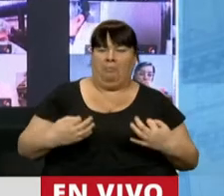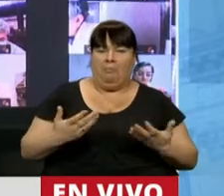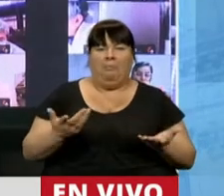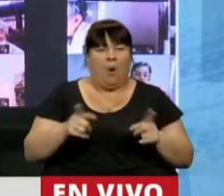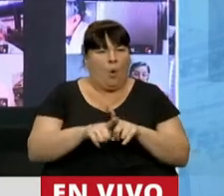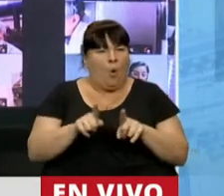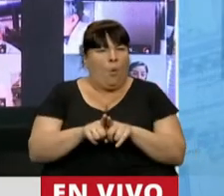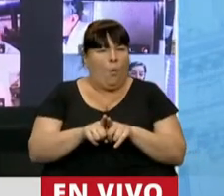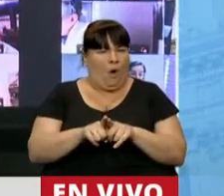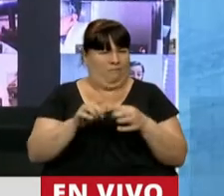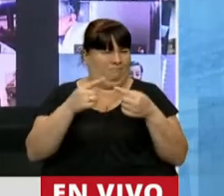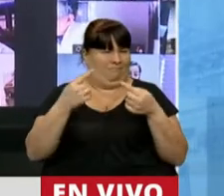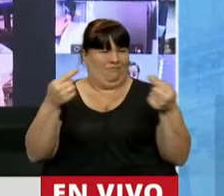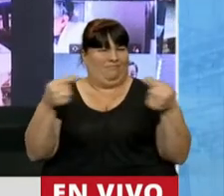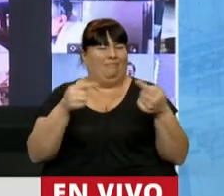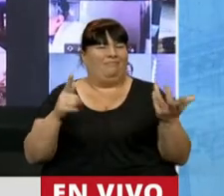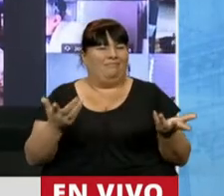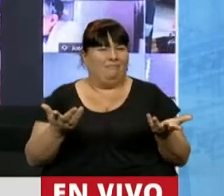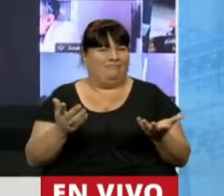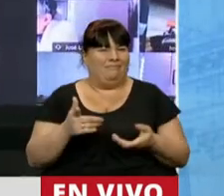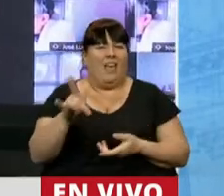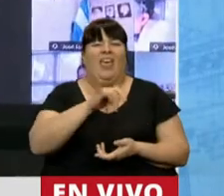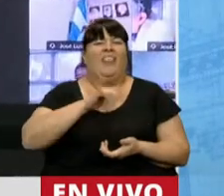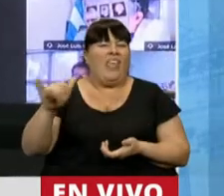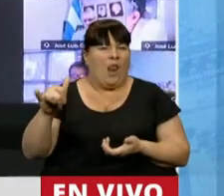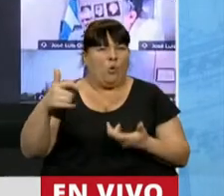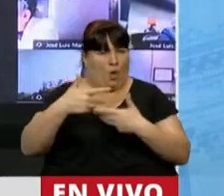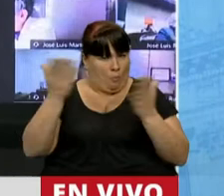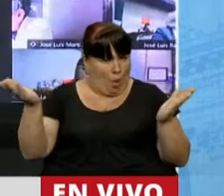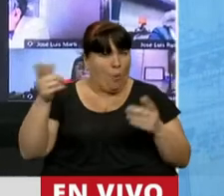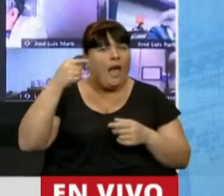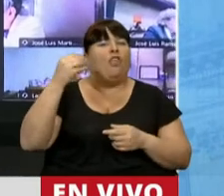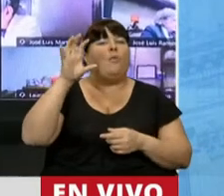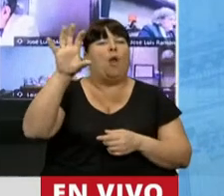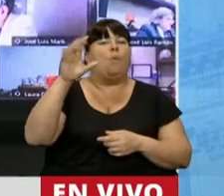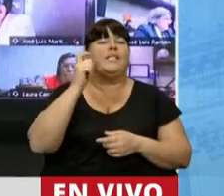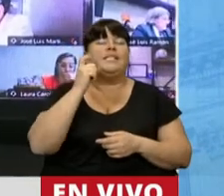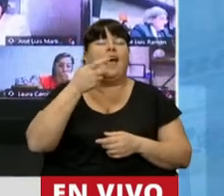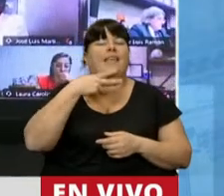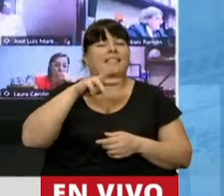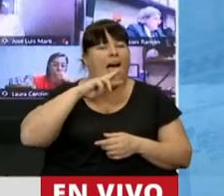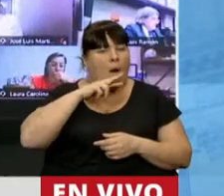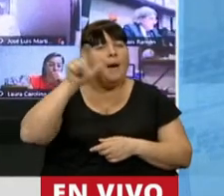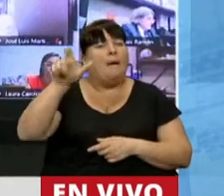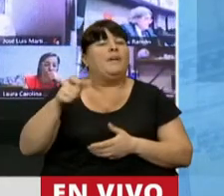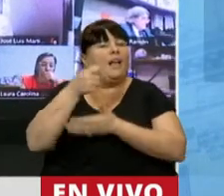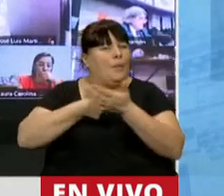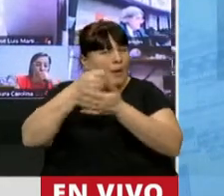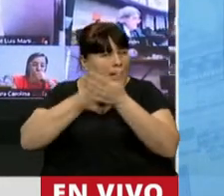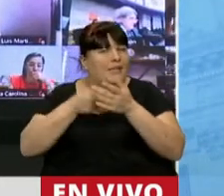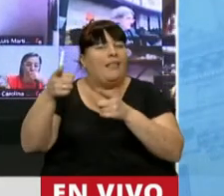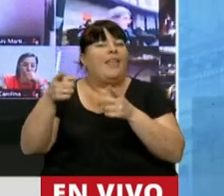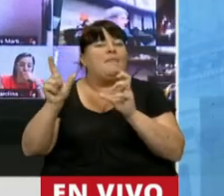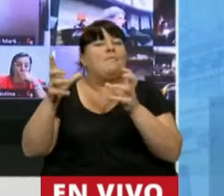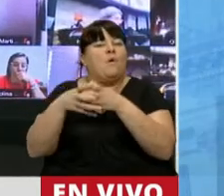estuviera totalmente desvinculada de una denuncia pública hecha en la provincia de San Juan por alguien que milita en Juntos